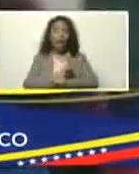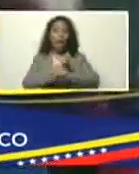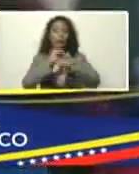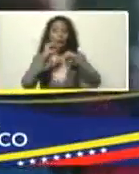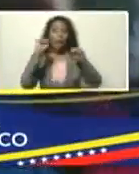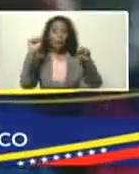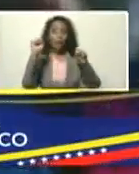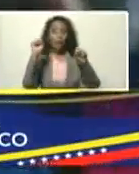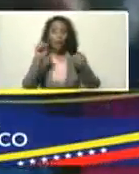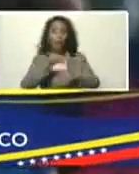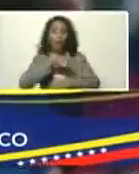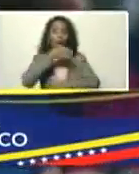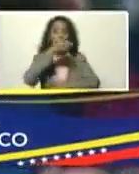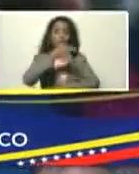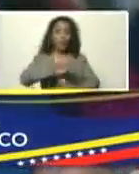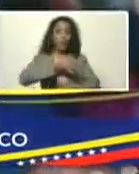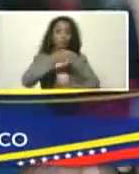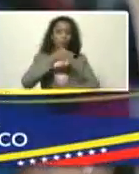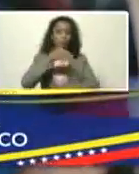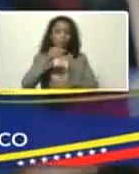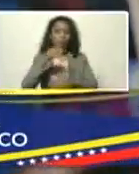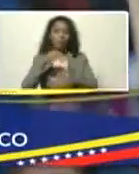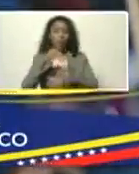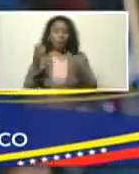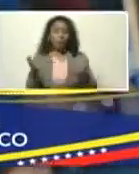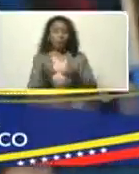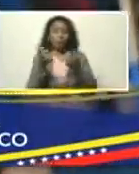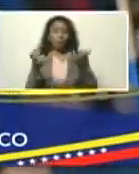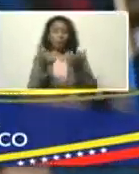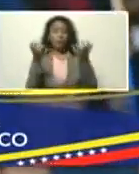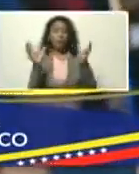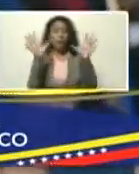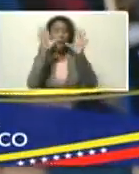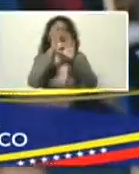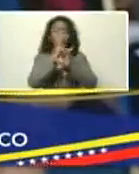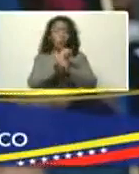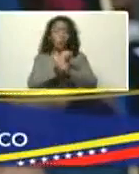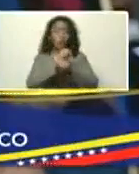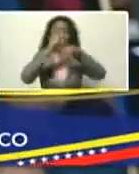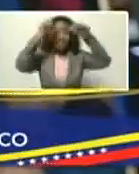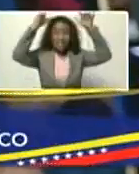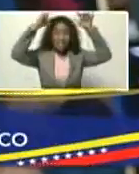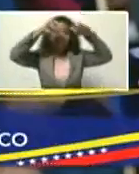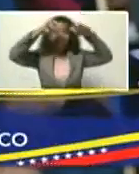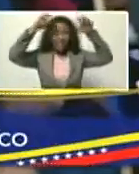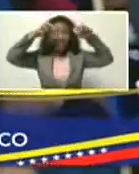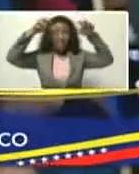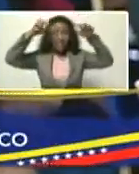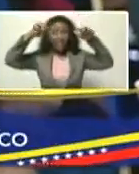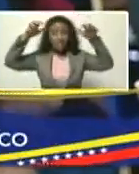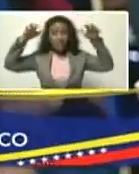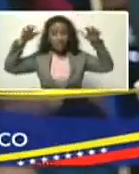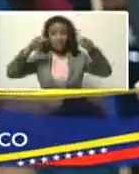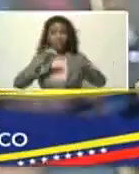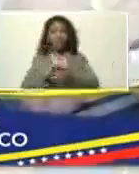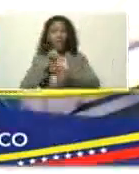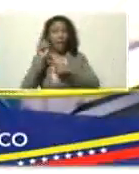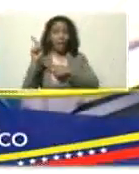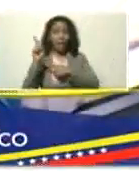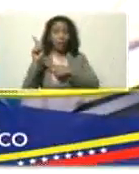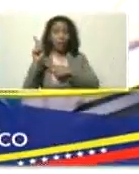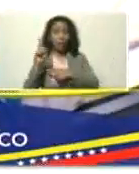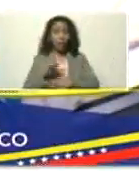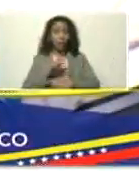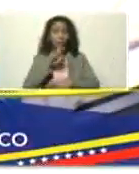que la evaporación, en las tardes, sobre todo, y en la noche, caiga, lluvias torrenciales, además, eso se ve, ese